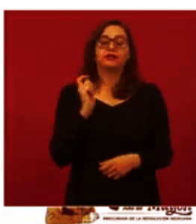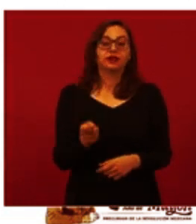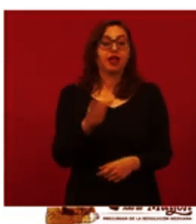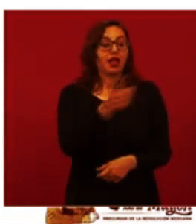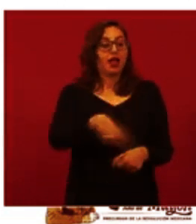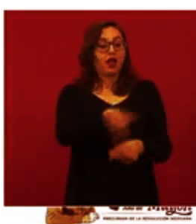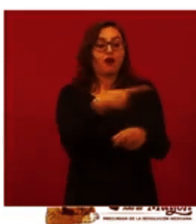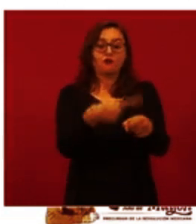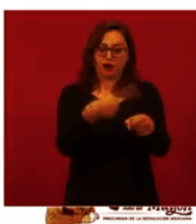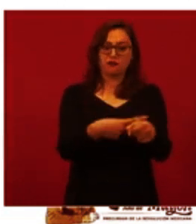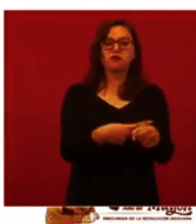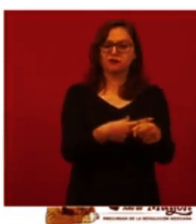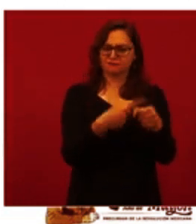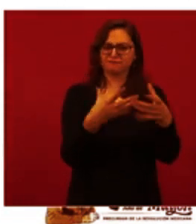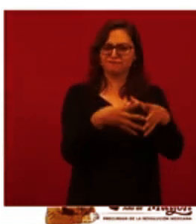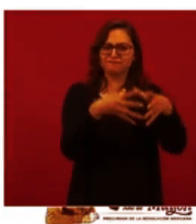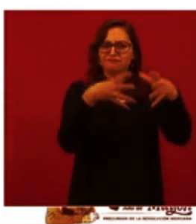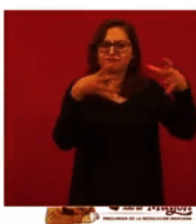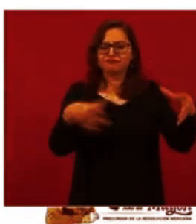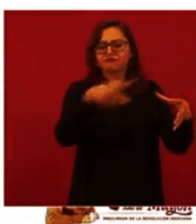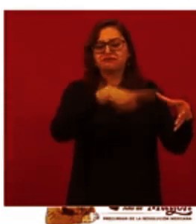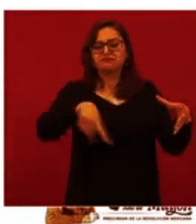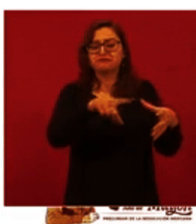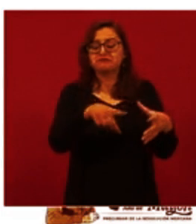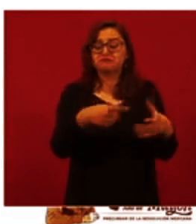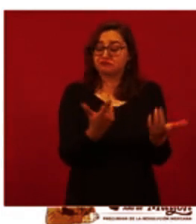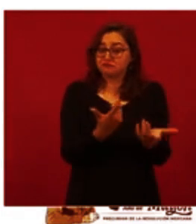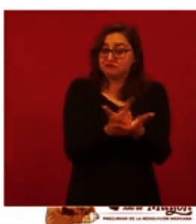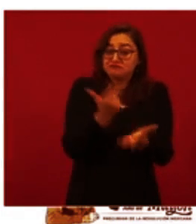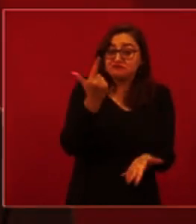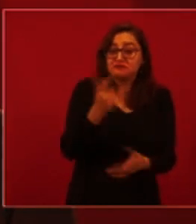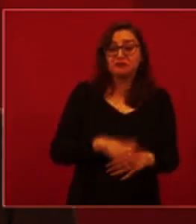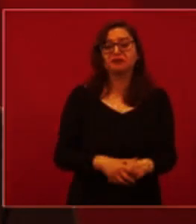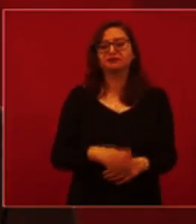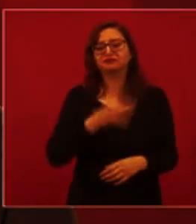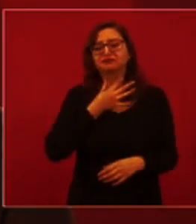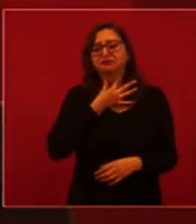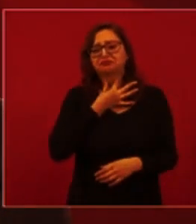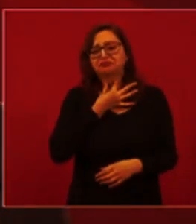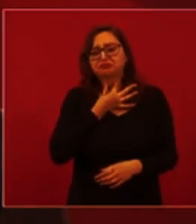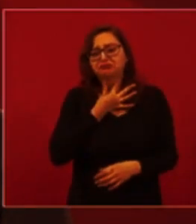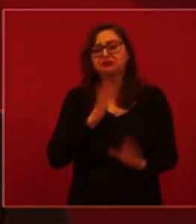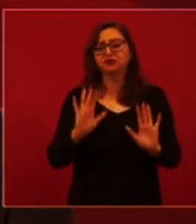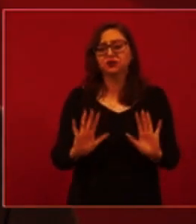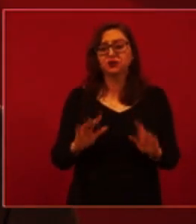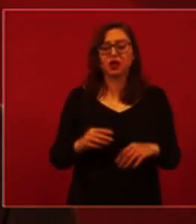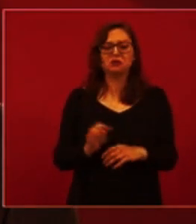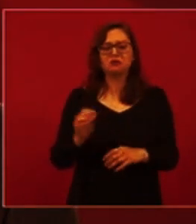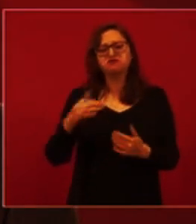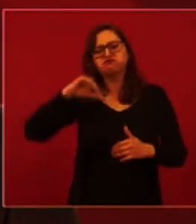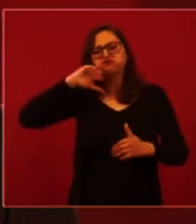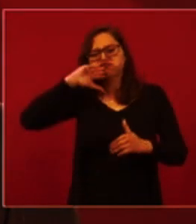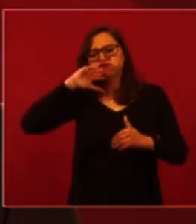tienen un cuadro clínico leve, con ronquera, con… algunos pueden tener fiebre,